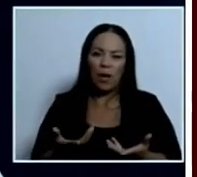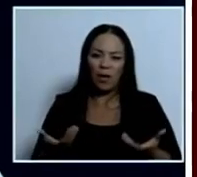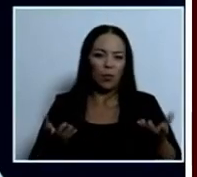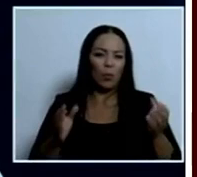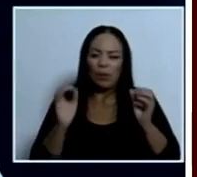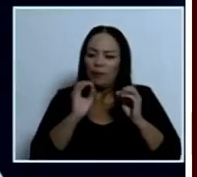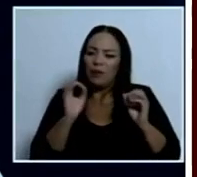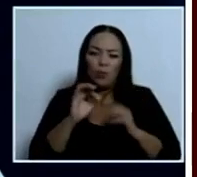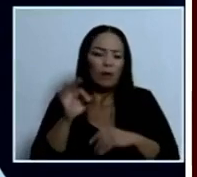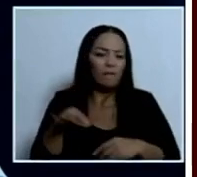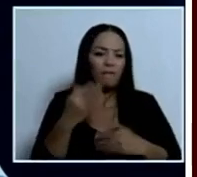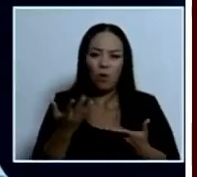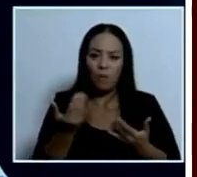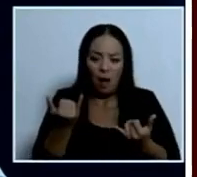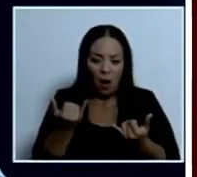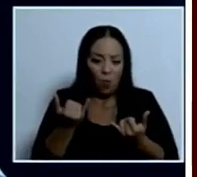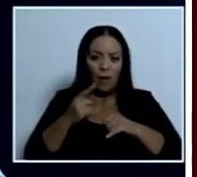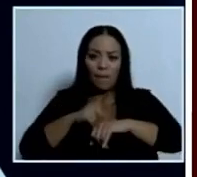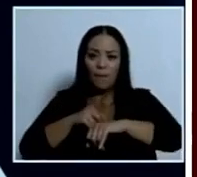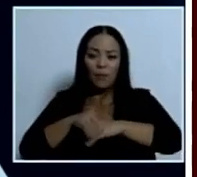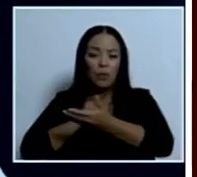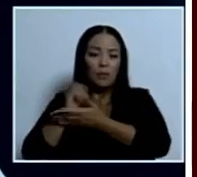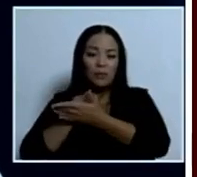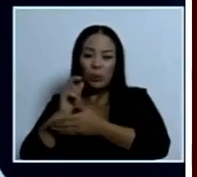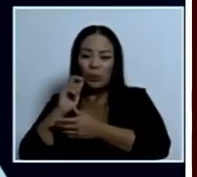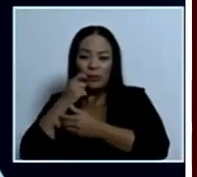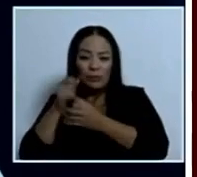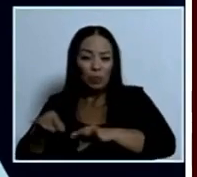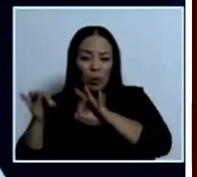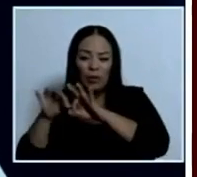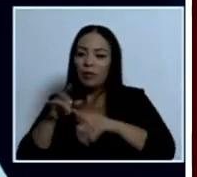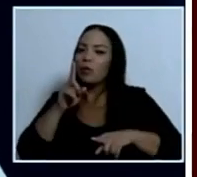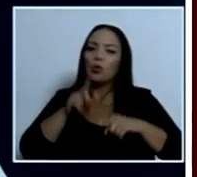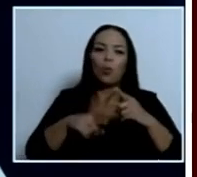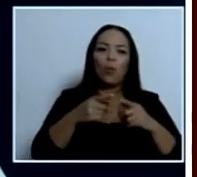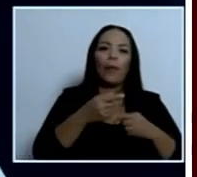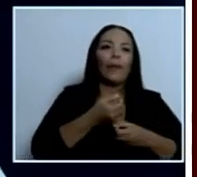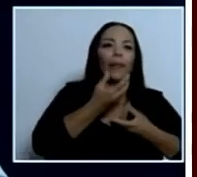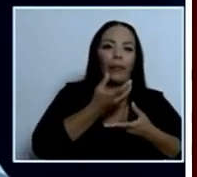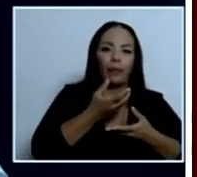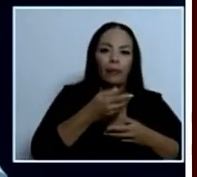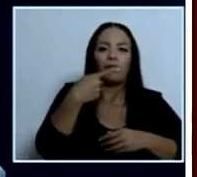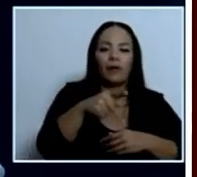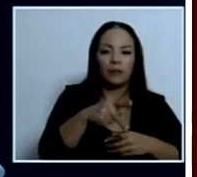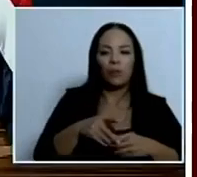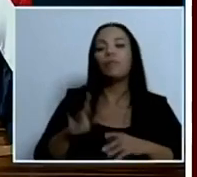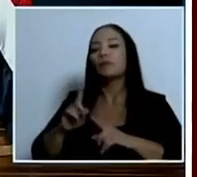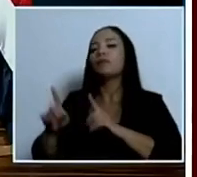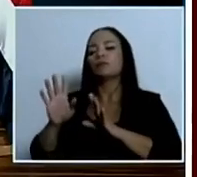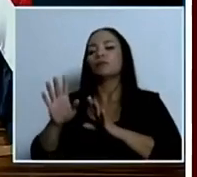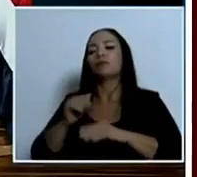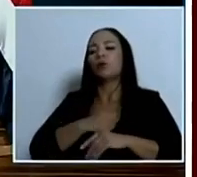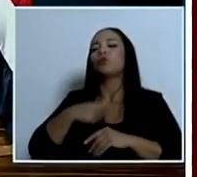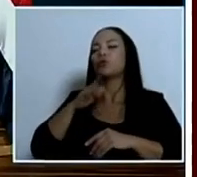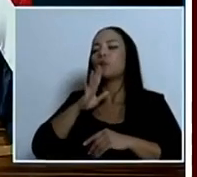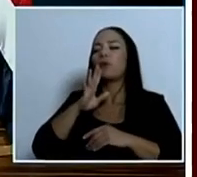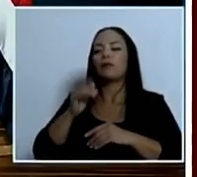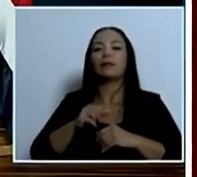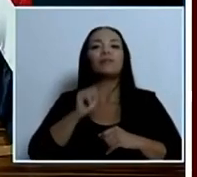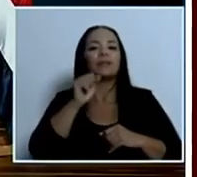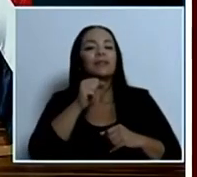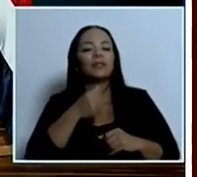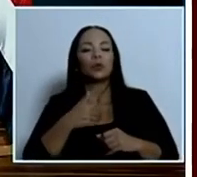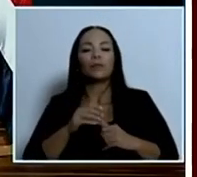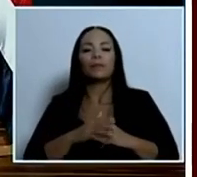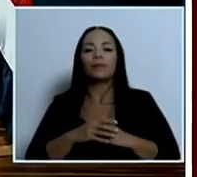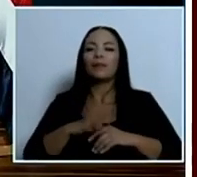investigación clave poner en riesgo esta investigación. No, pero yo sí puedo hablar ministra, perdóneme. El patrón, sí señor. Perdóneme,